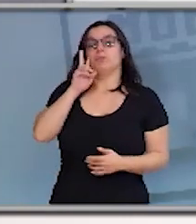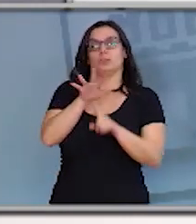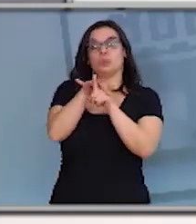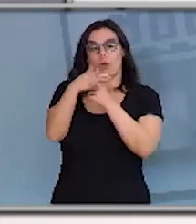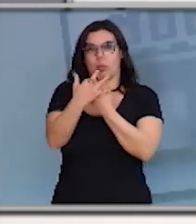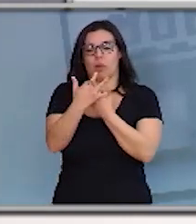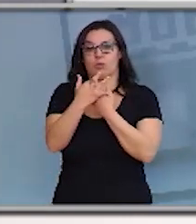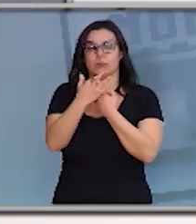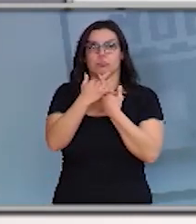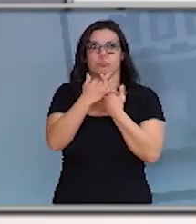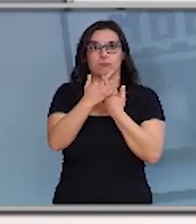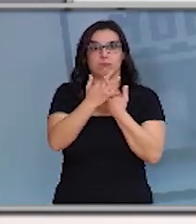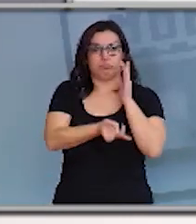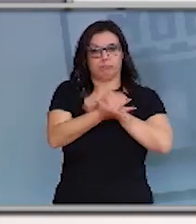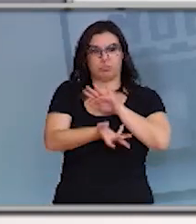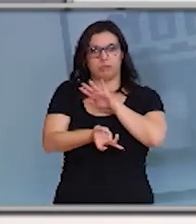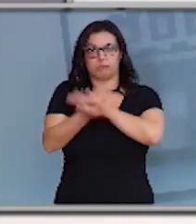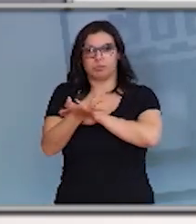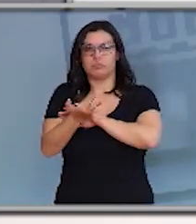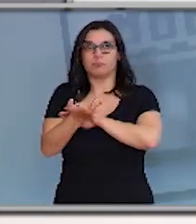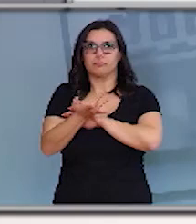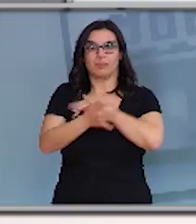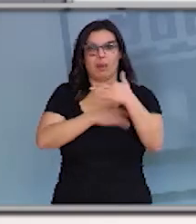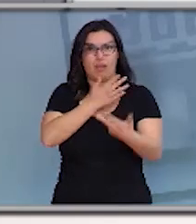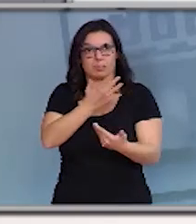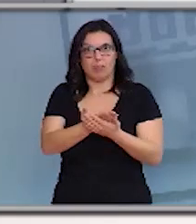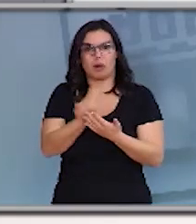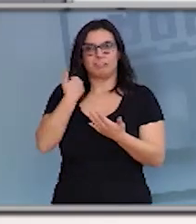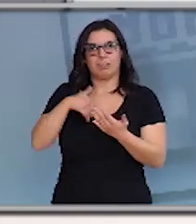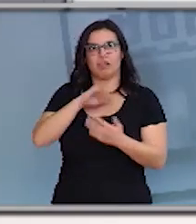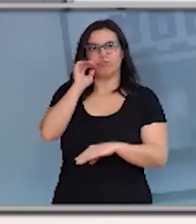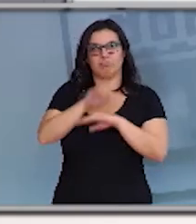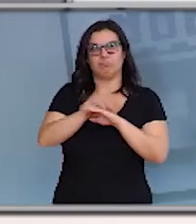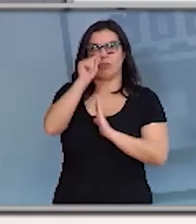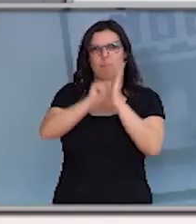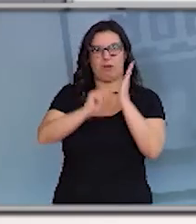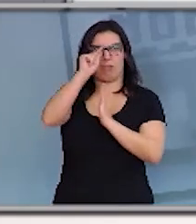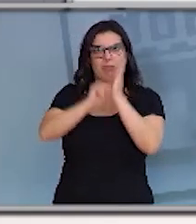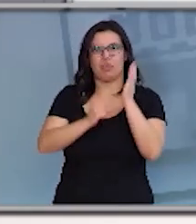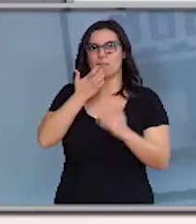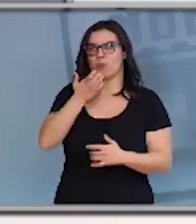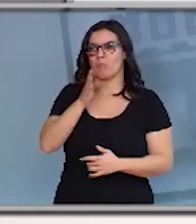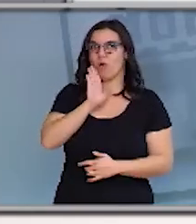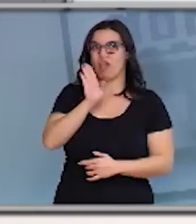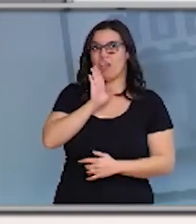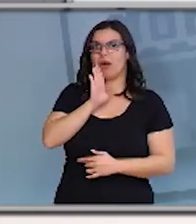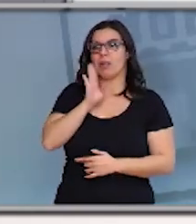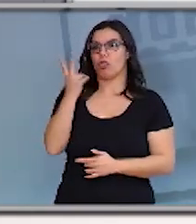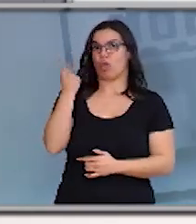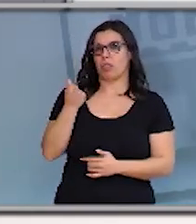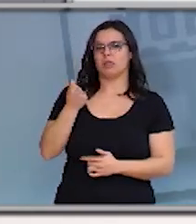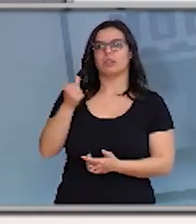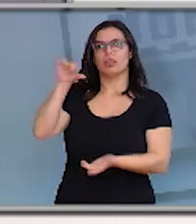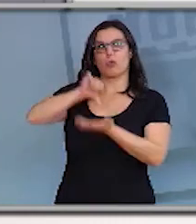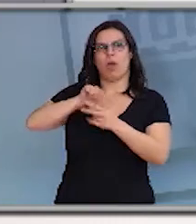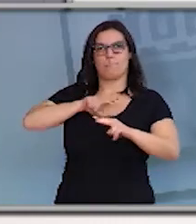episodios en os que temos tenido que implementar medidas restrictivas na cidade de Miranda de Ebro hace dois dias,